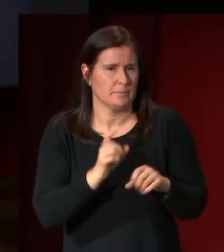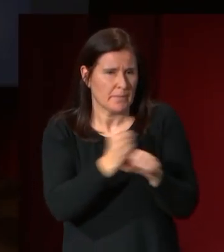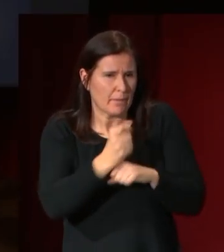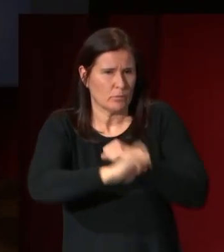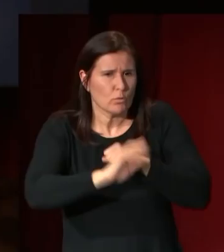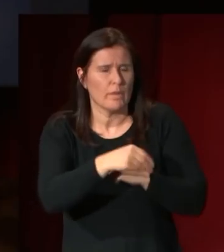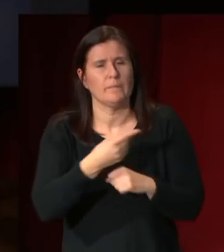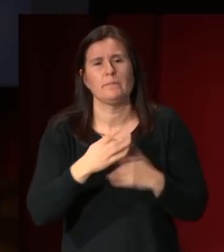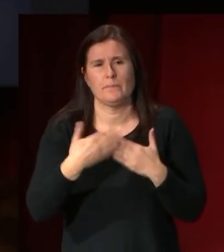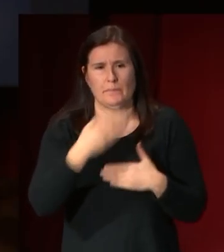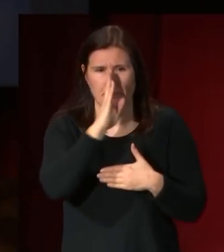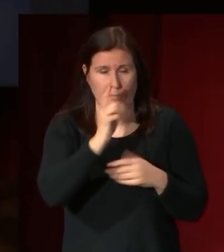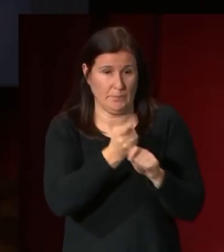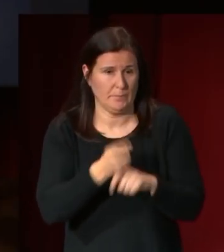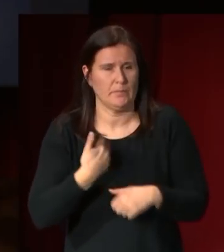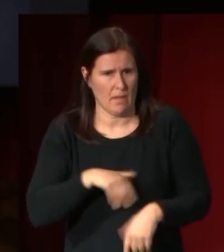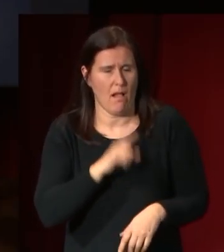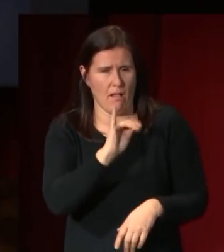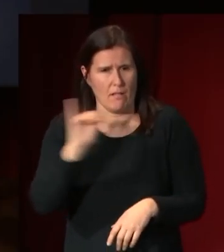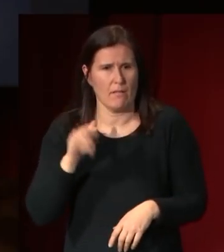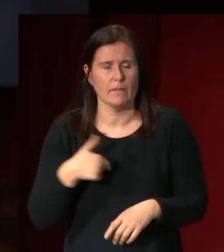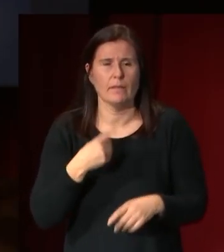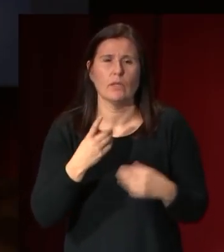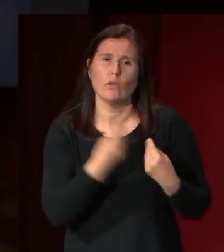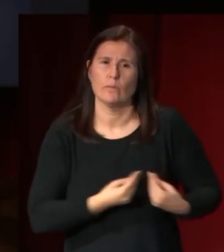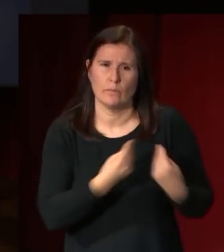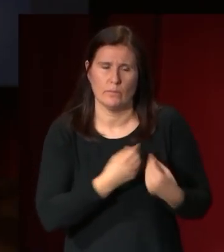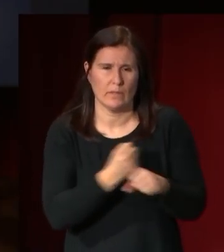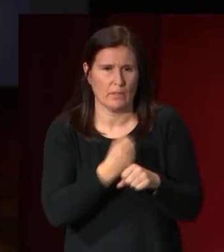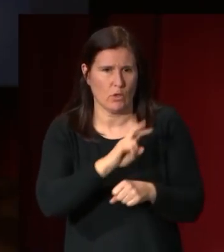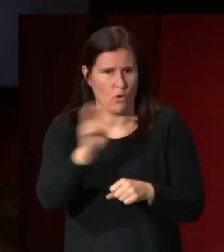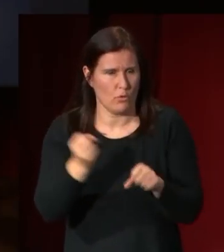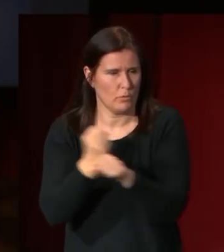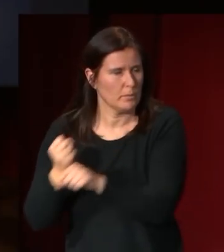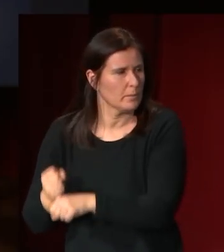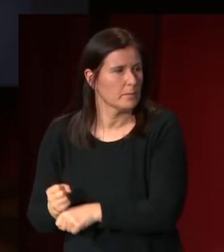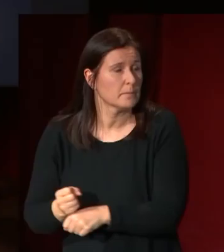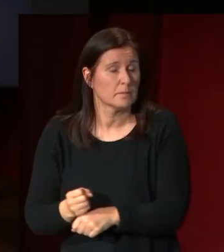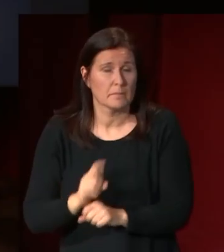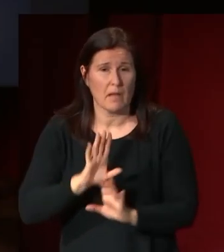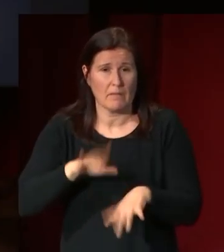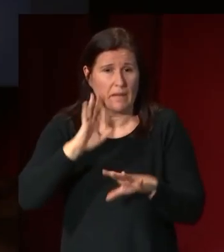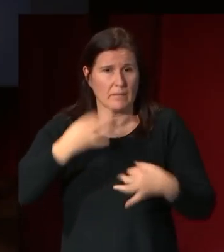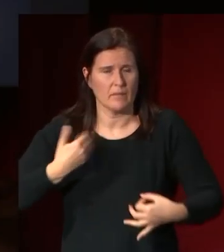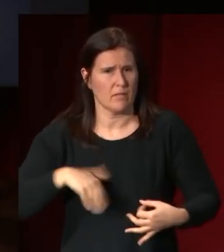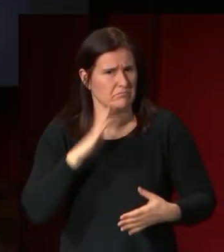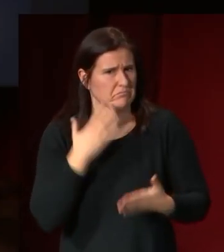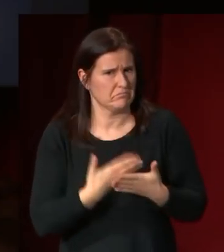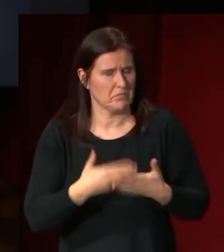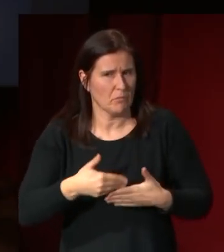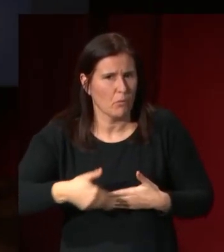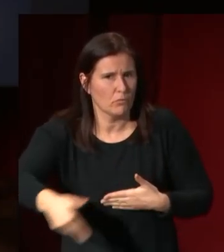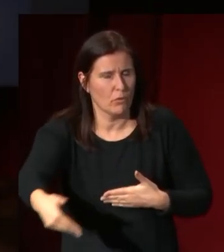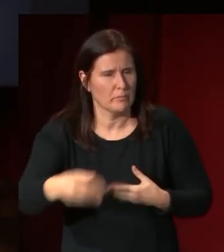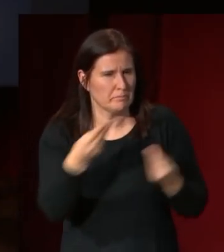había colaborado en varias obras y que realmente estaba dando muestras de que iba a ser un escultor